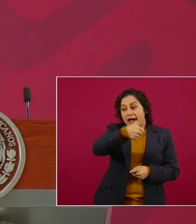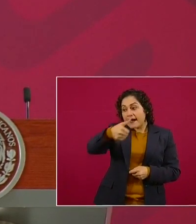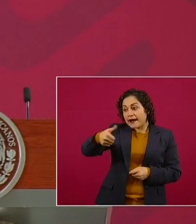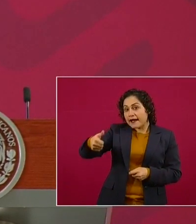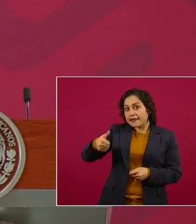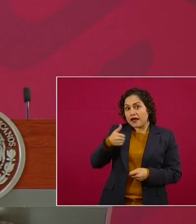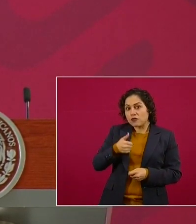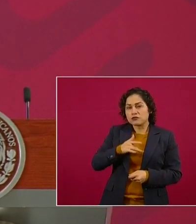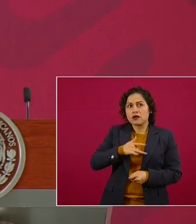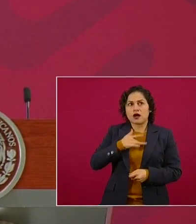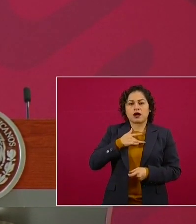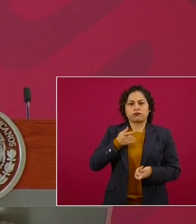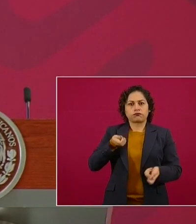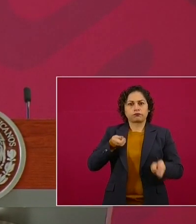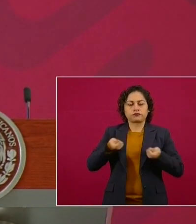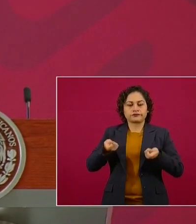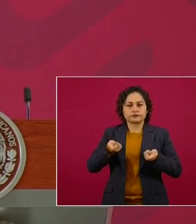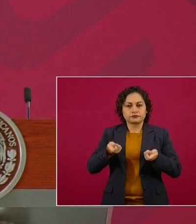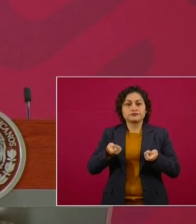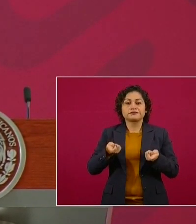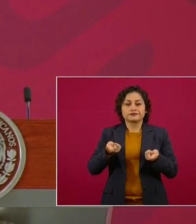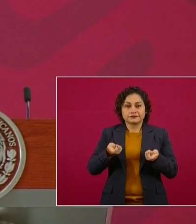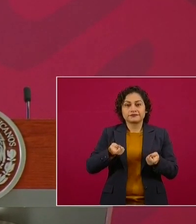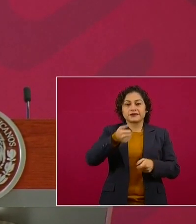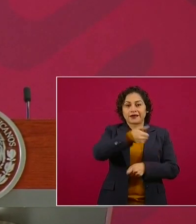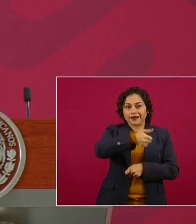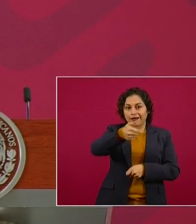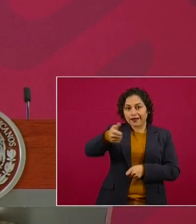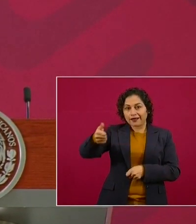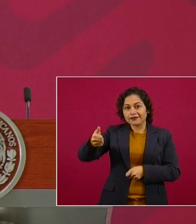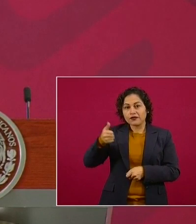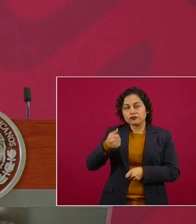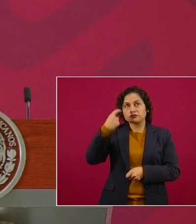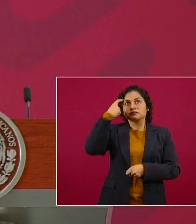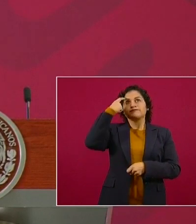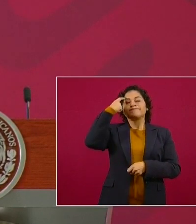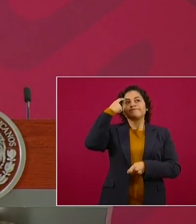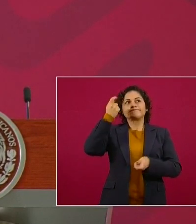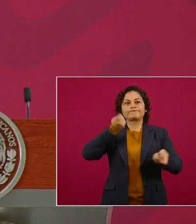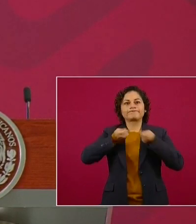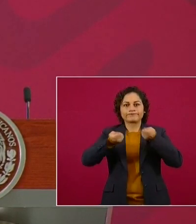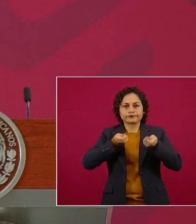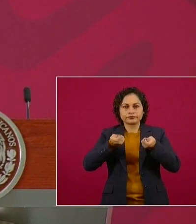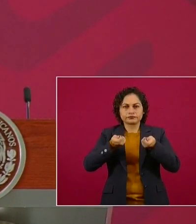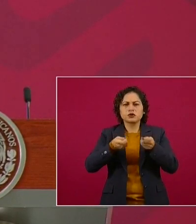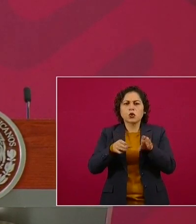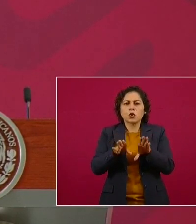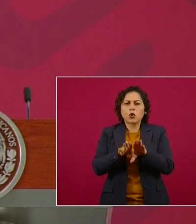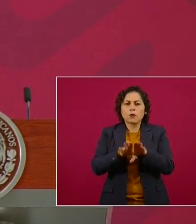manteniendo